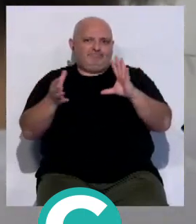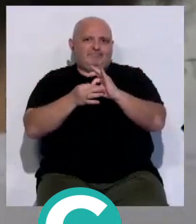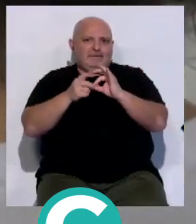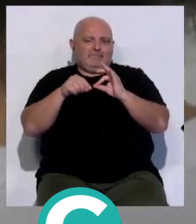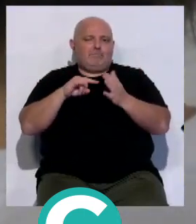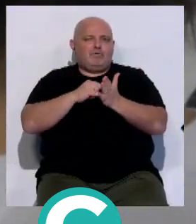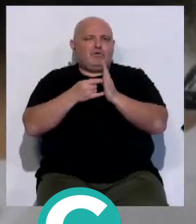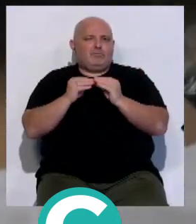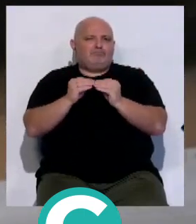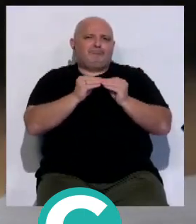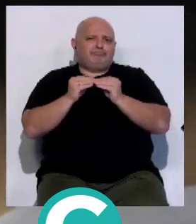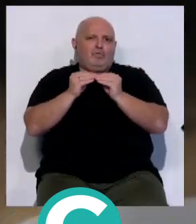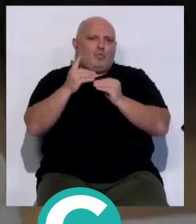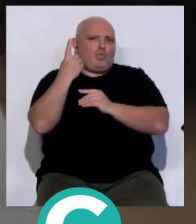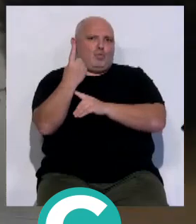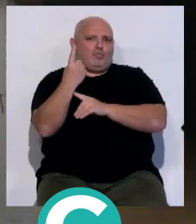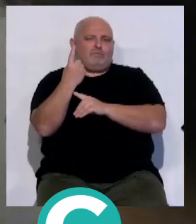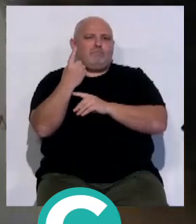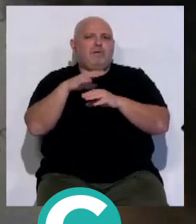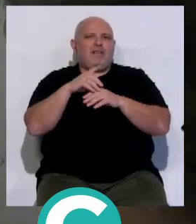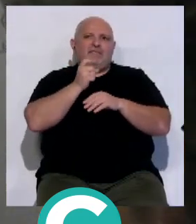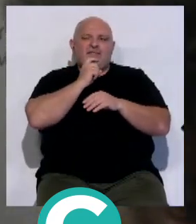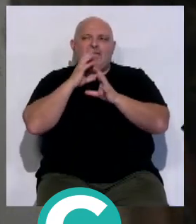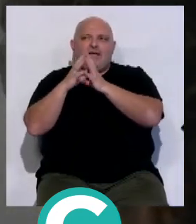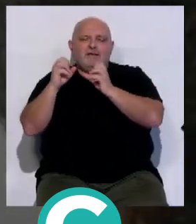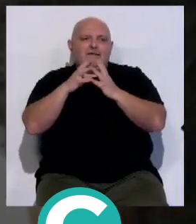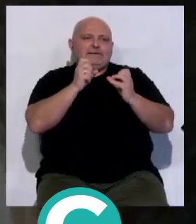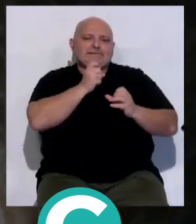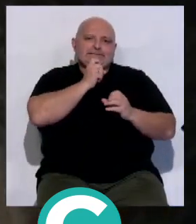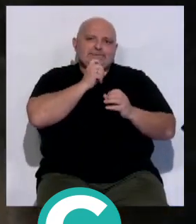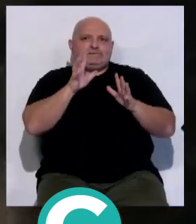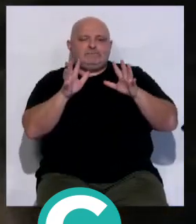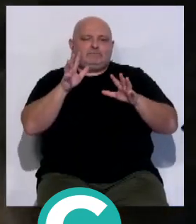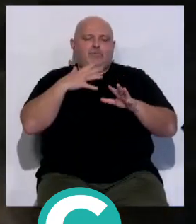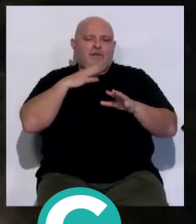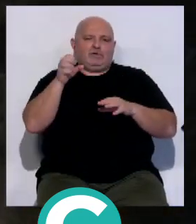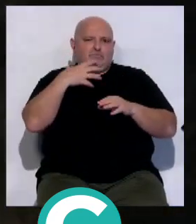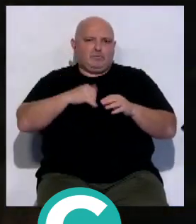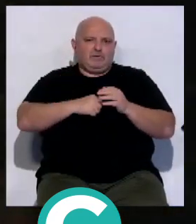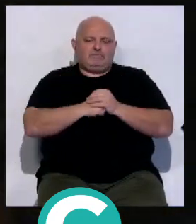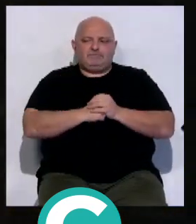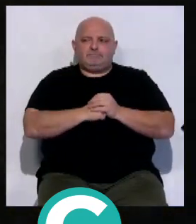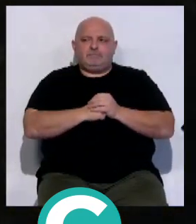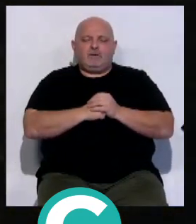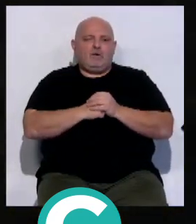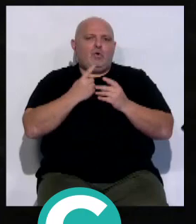común para el que reconoce que existen dificultades para encontrar acuerdos, pero que confían en que llegue a término. Formar un solo aparato, un solo